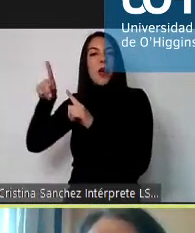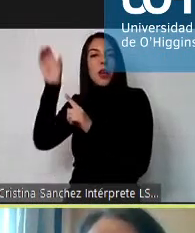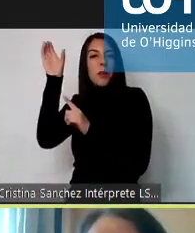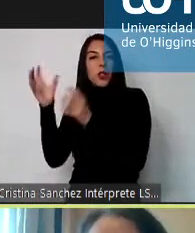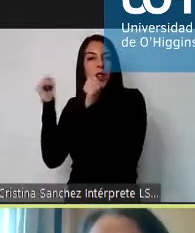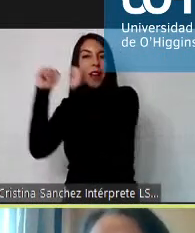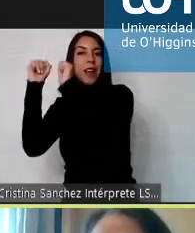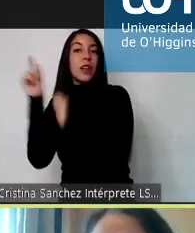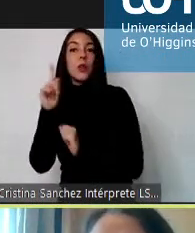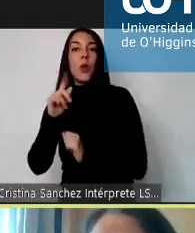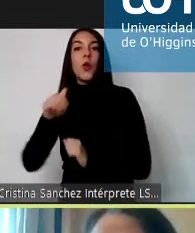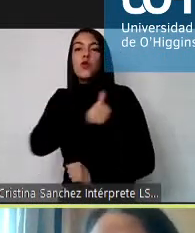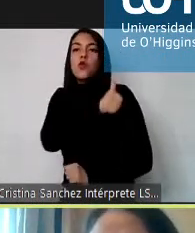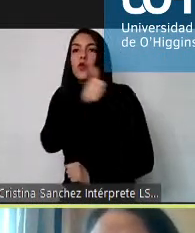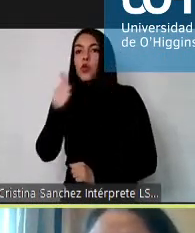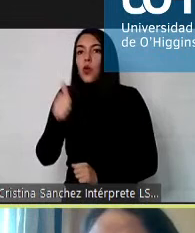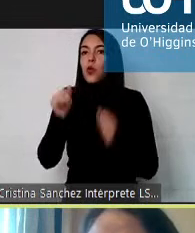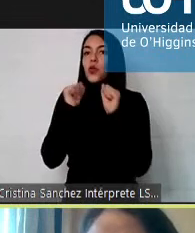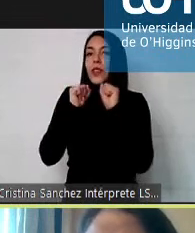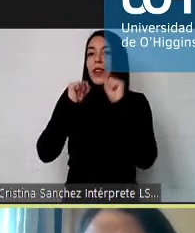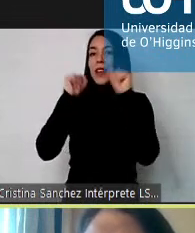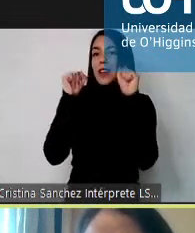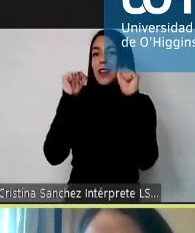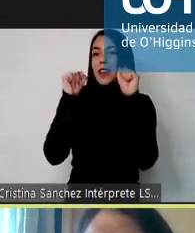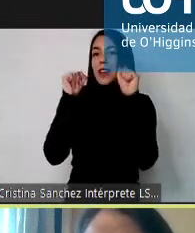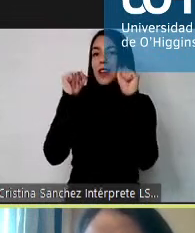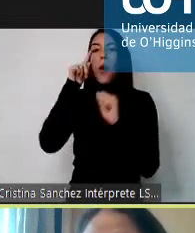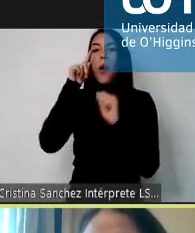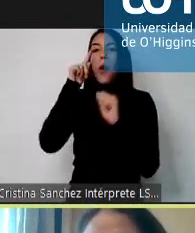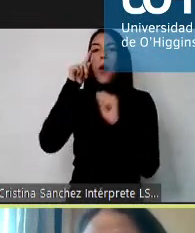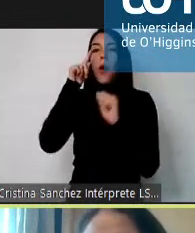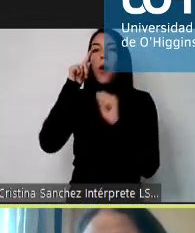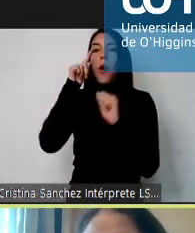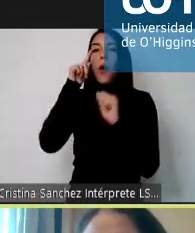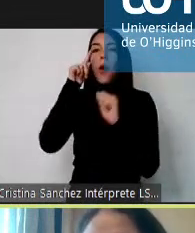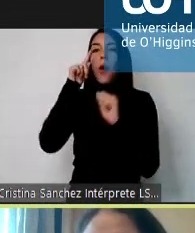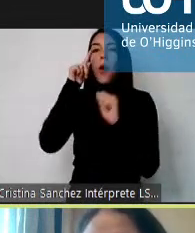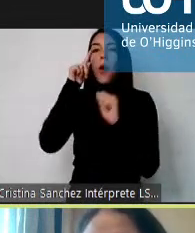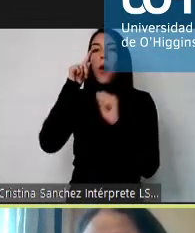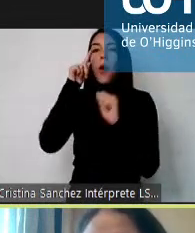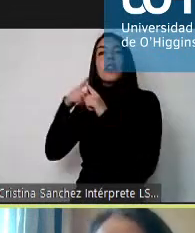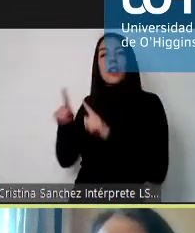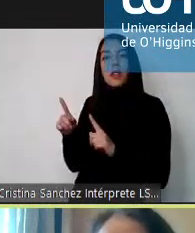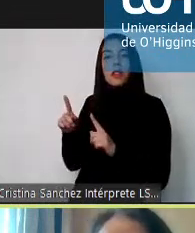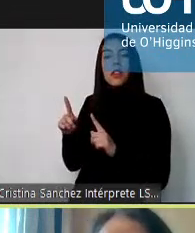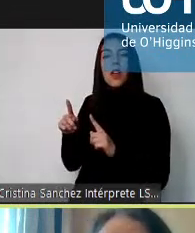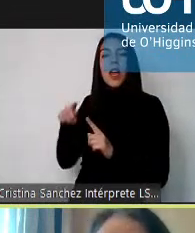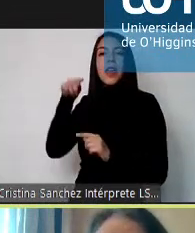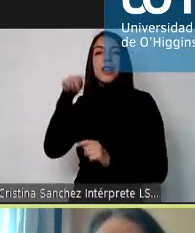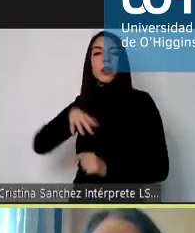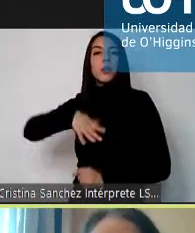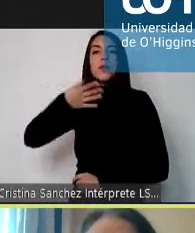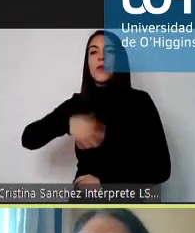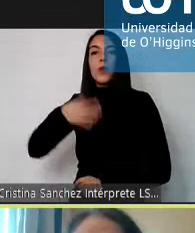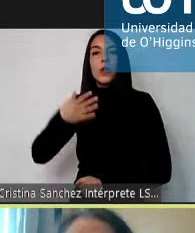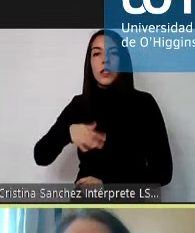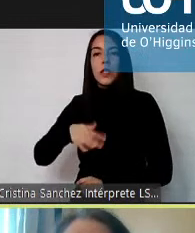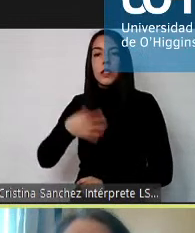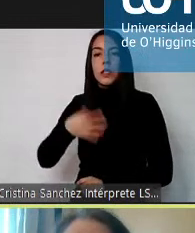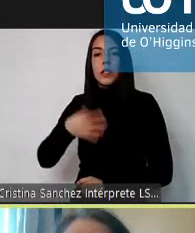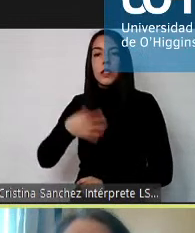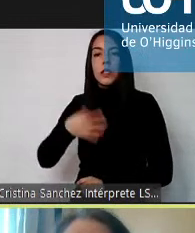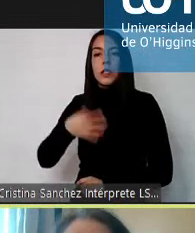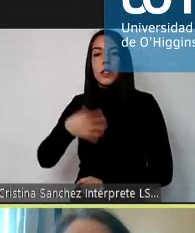todos con la posibilidad de conocer a un otro diferente. Esto es crítico, porque decir, no es que yo